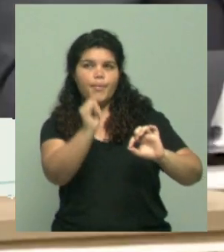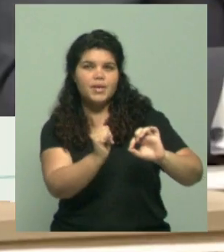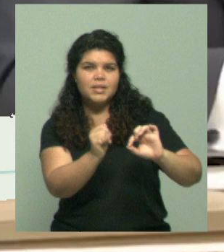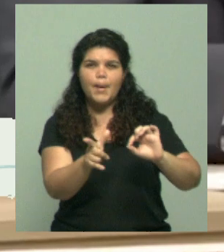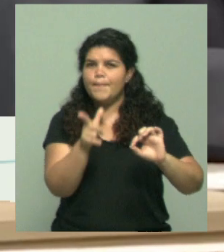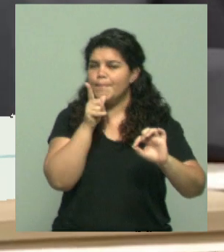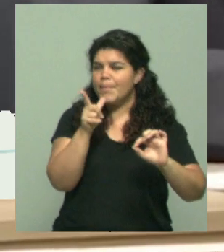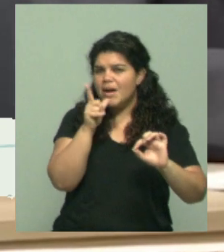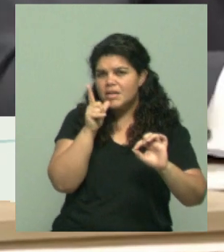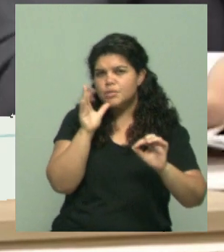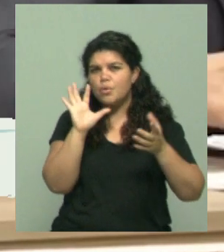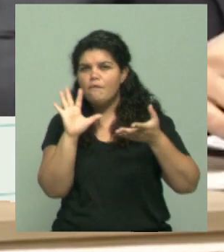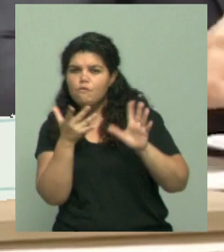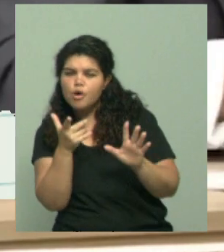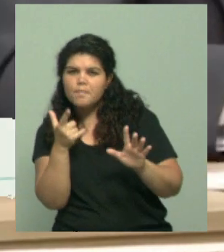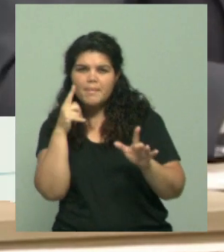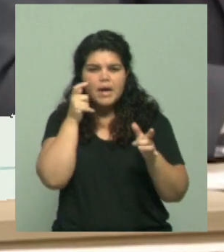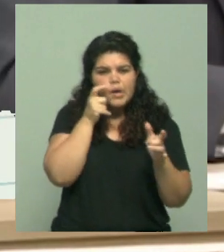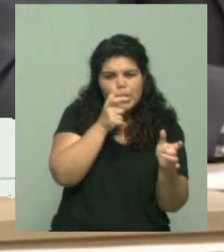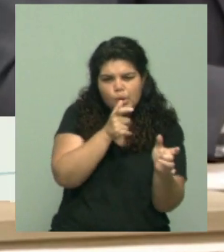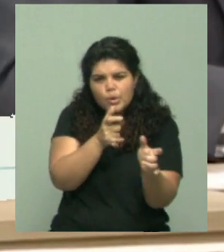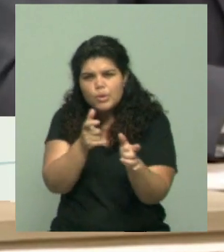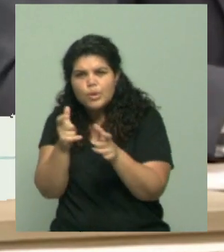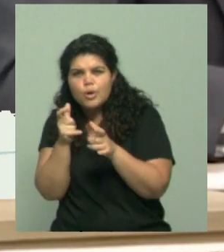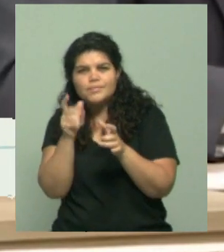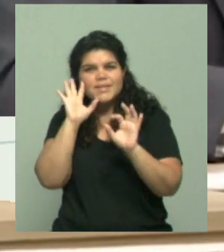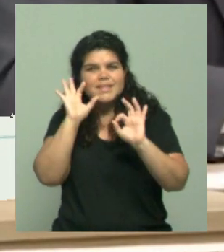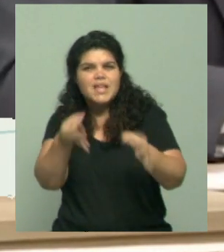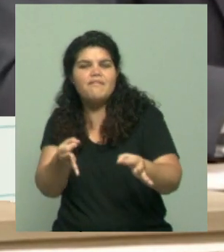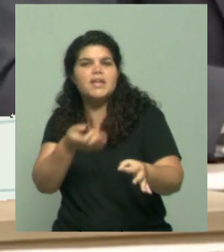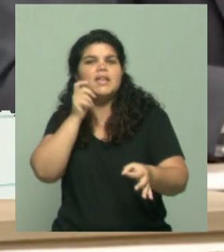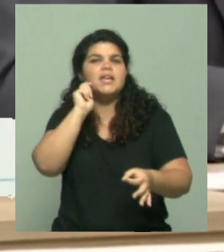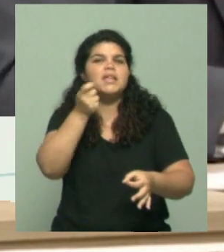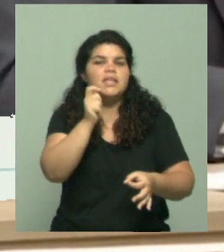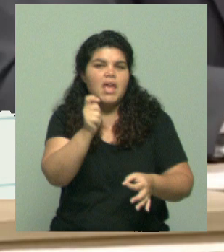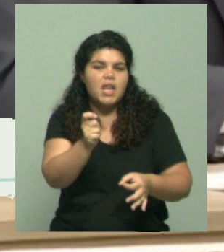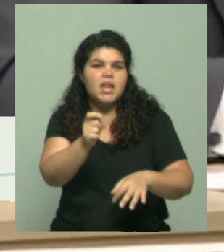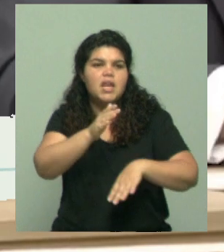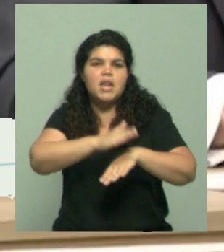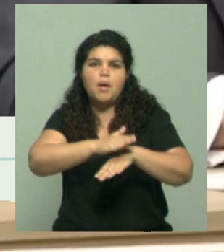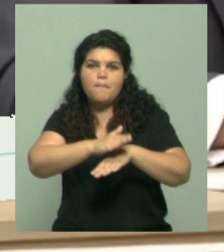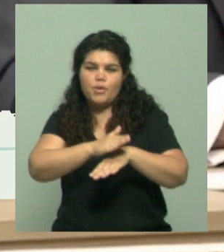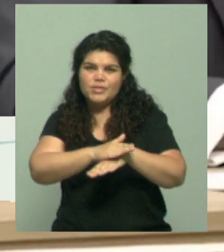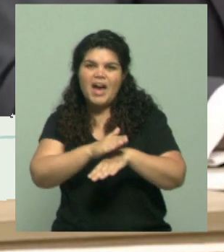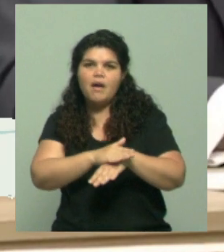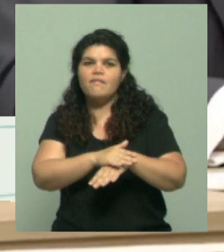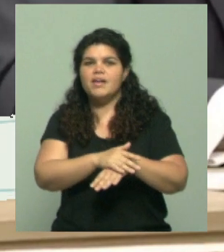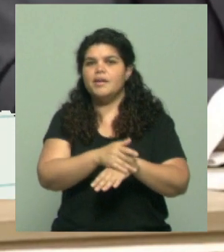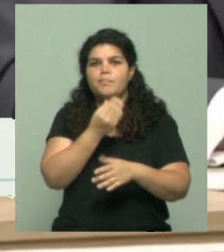relevamiento para identificar a aquellos diplomáticos de carrera que estén poniendo en juego los valores de la libertad.